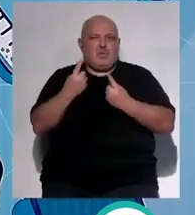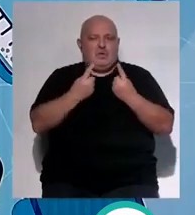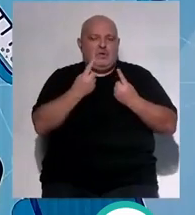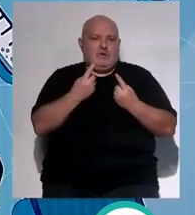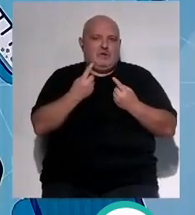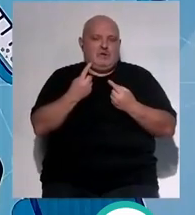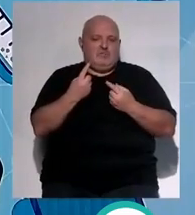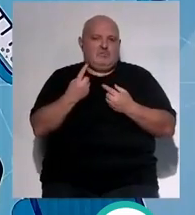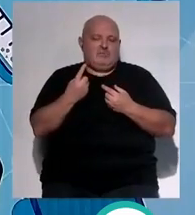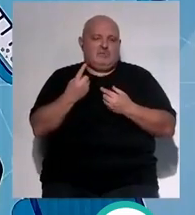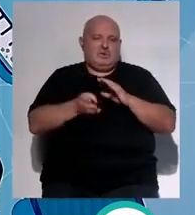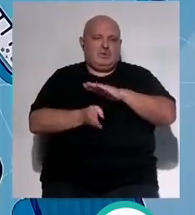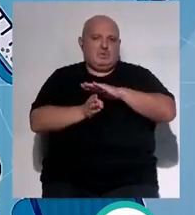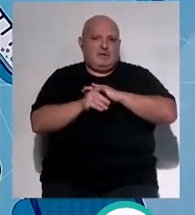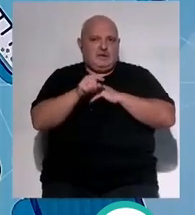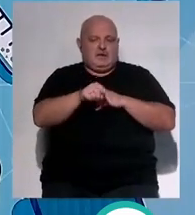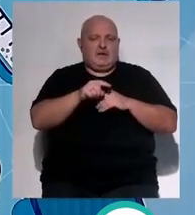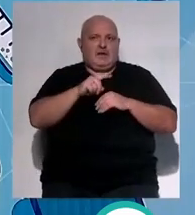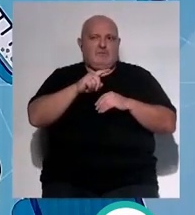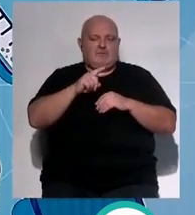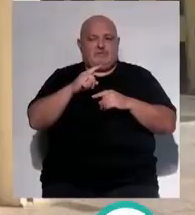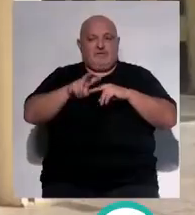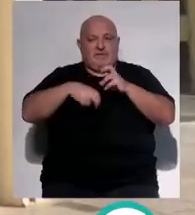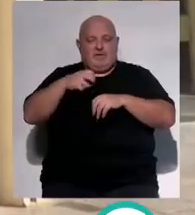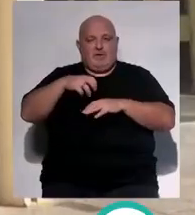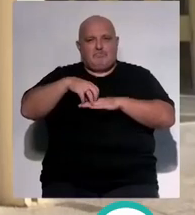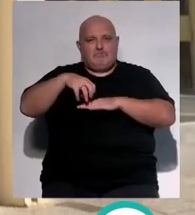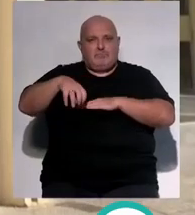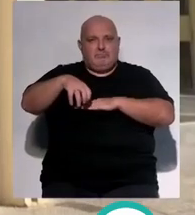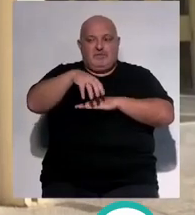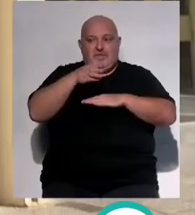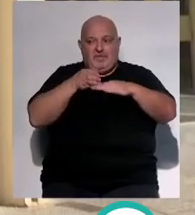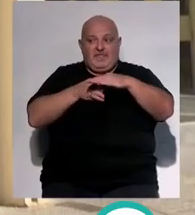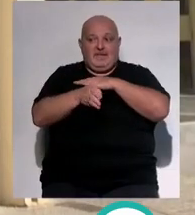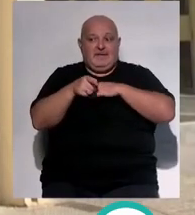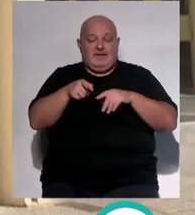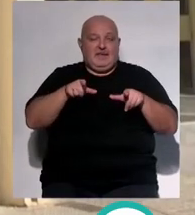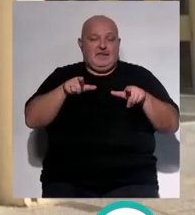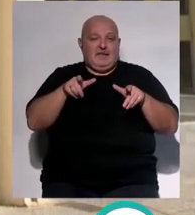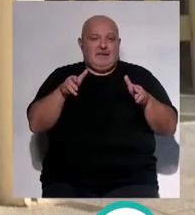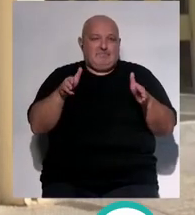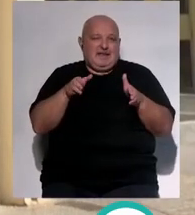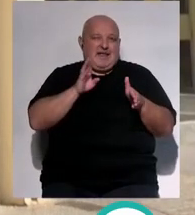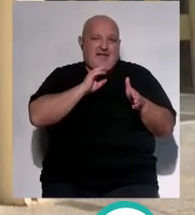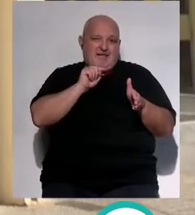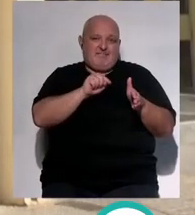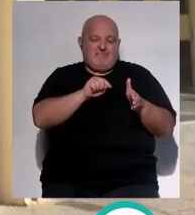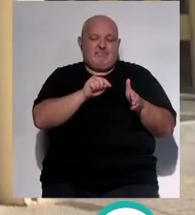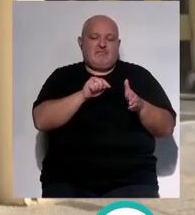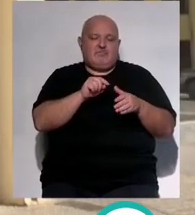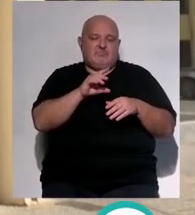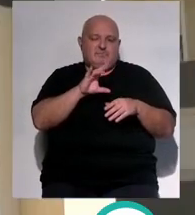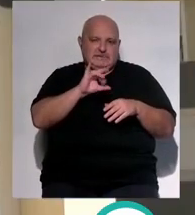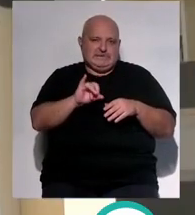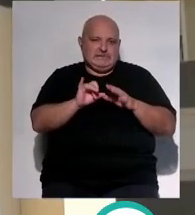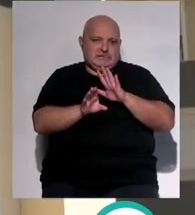van a continuar allí la rehabilitación que tradicionalmente se ha hecho en la policlínica sí o sí